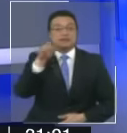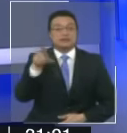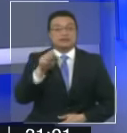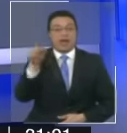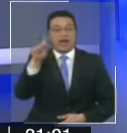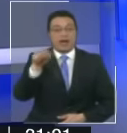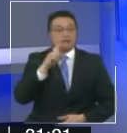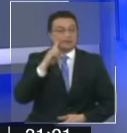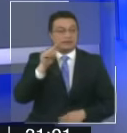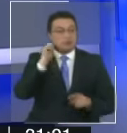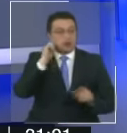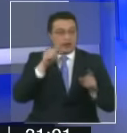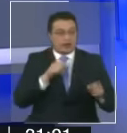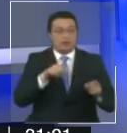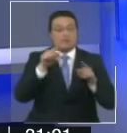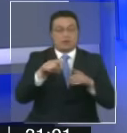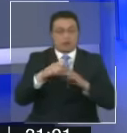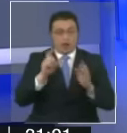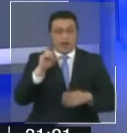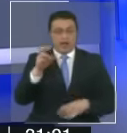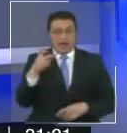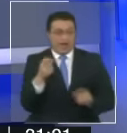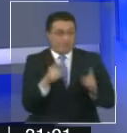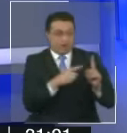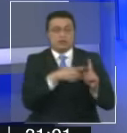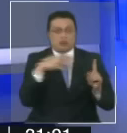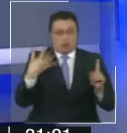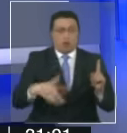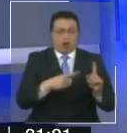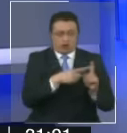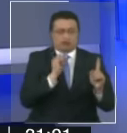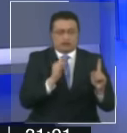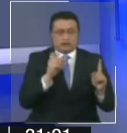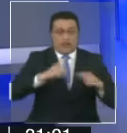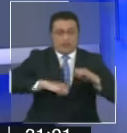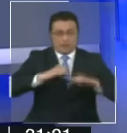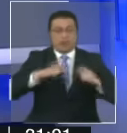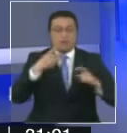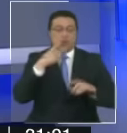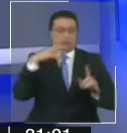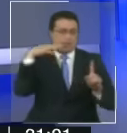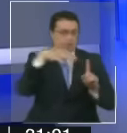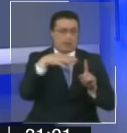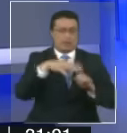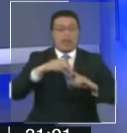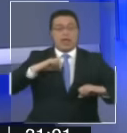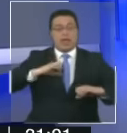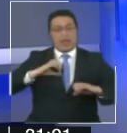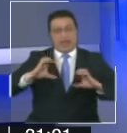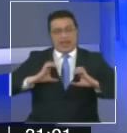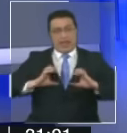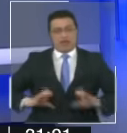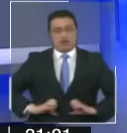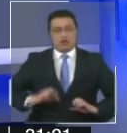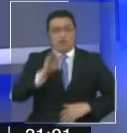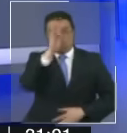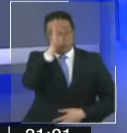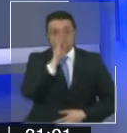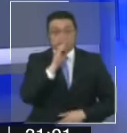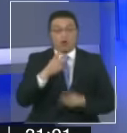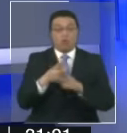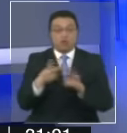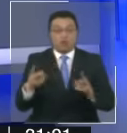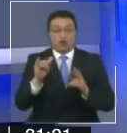aquí de quitar gravedad a lo hecho por la empresa, pero el reproche ético a los funcionarios públicos e incluso